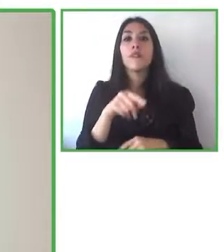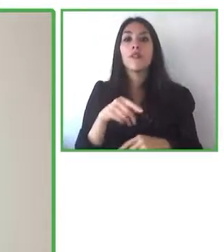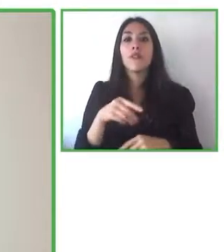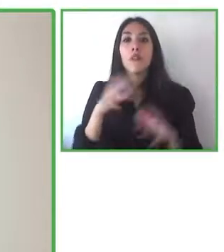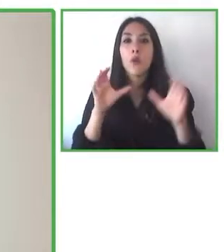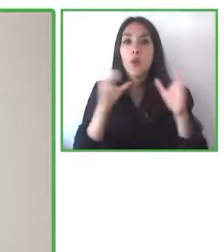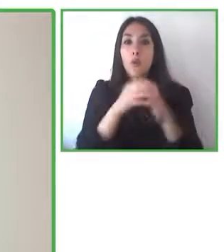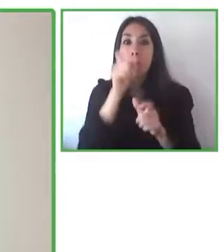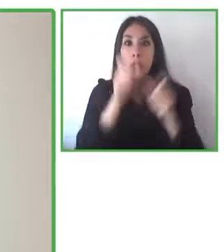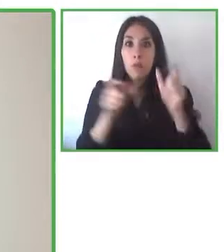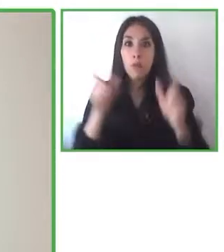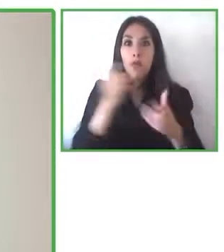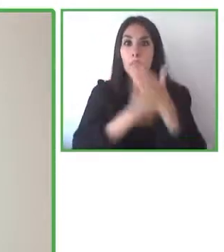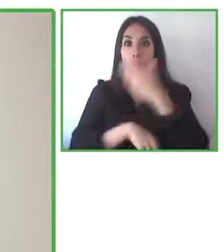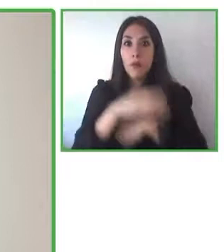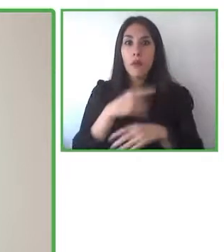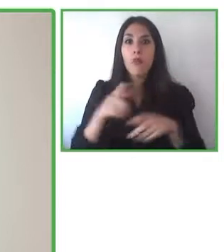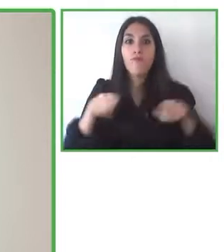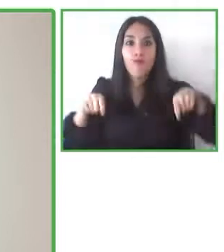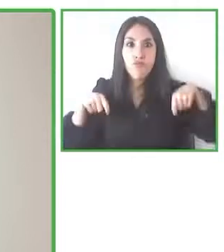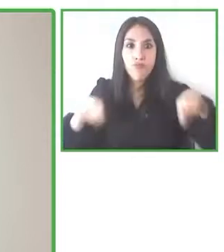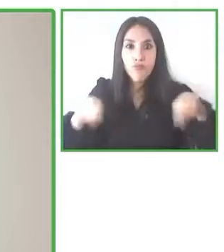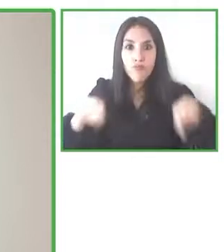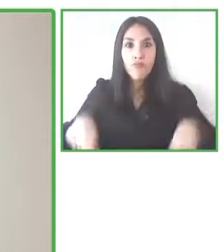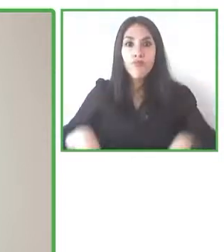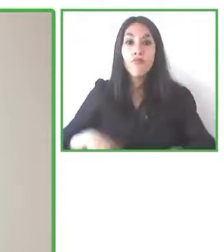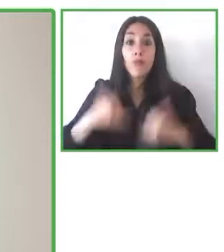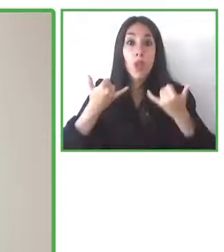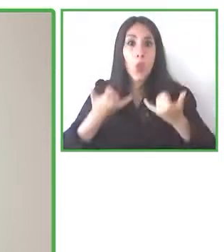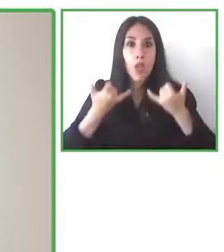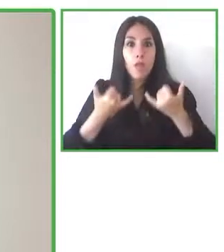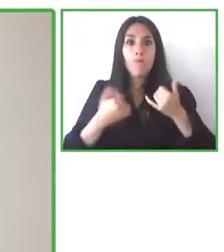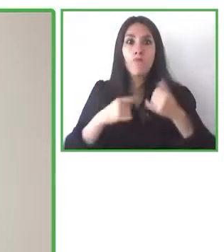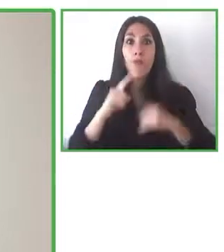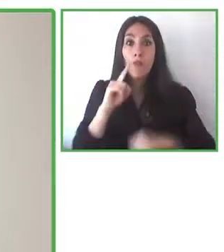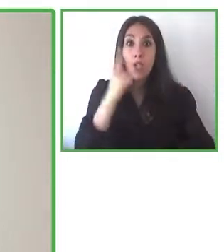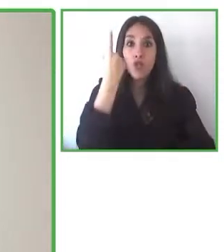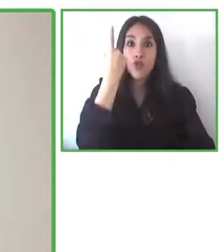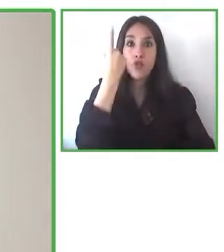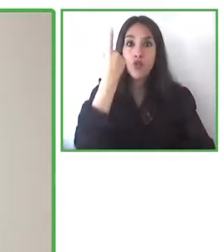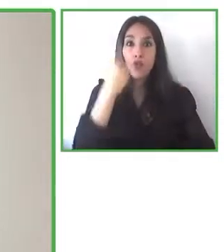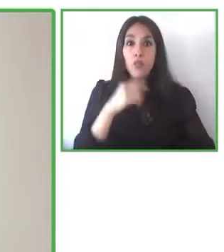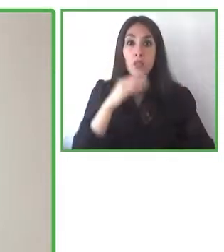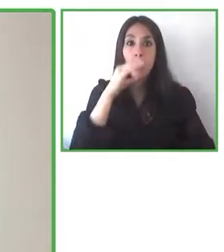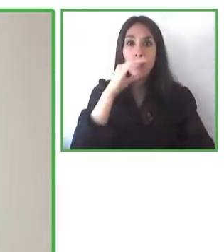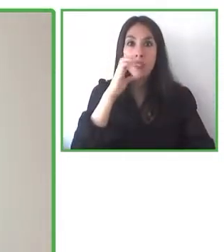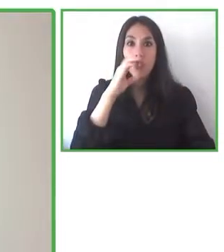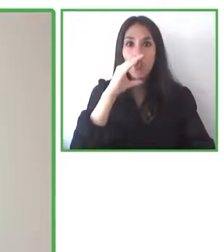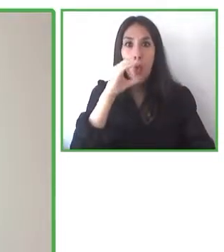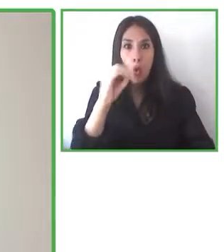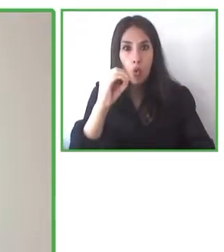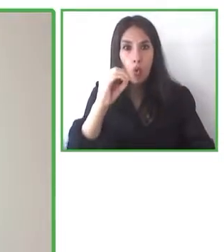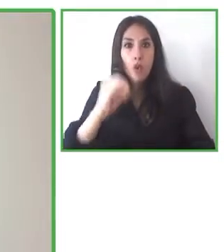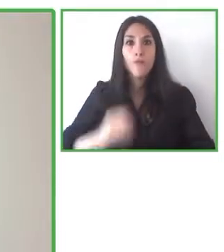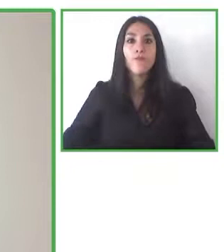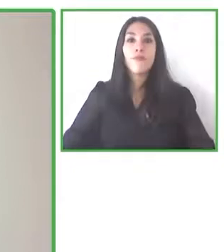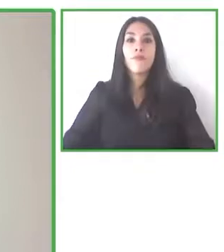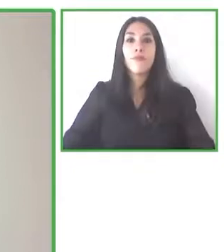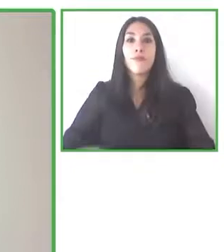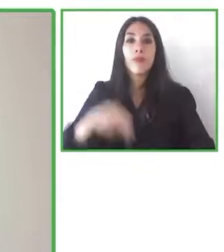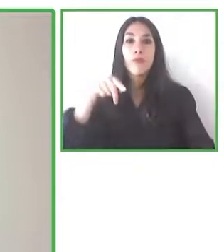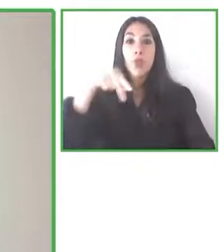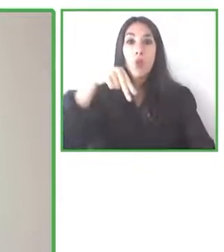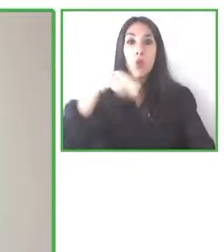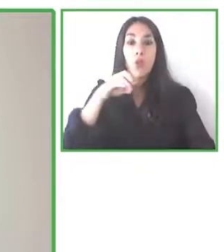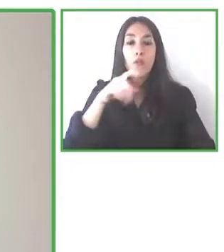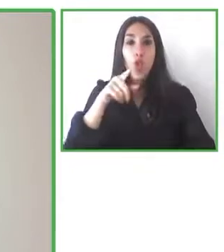varias iniciativas. Él fundador y CEO de Park4This, de la cual nos va a hablar en esta sesión, que se trata de una plataforma